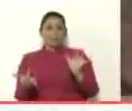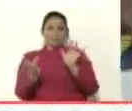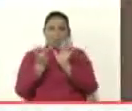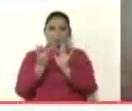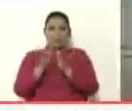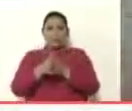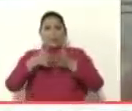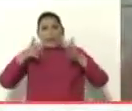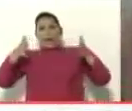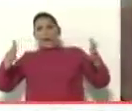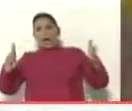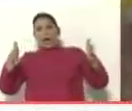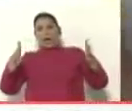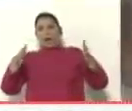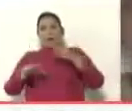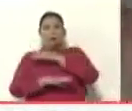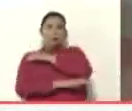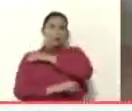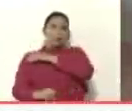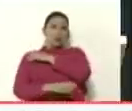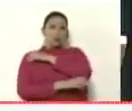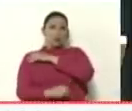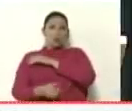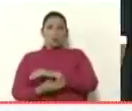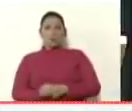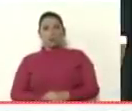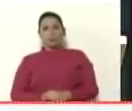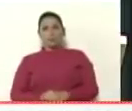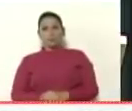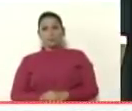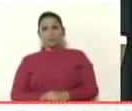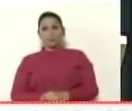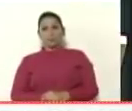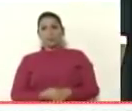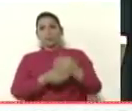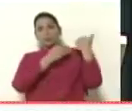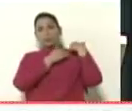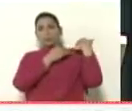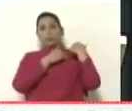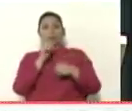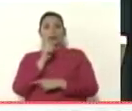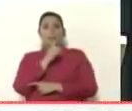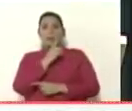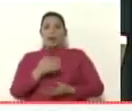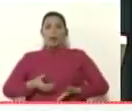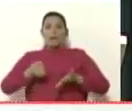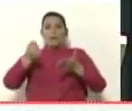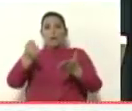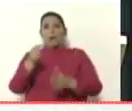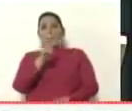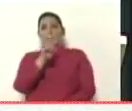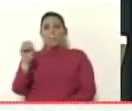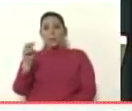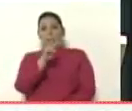gigantesco robo representado en los llamados bonos 2020 2020